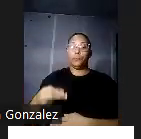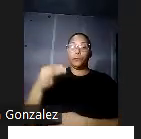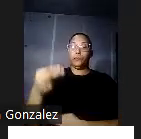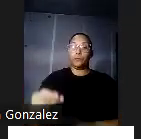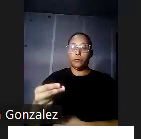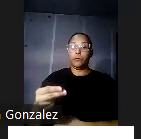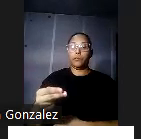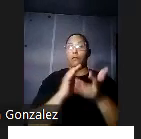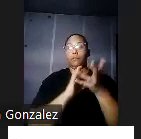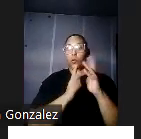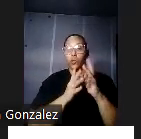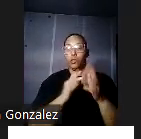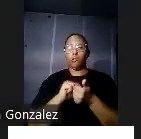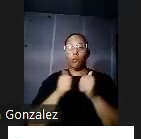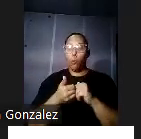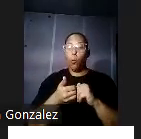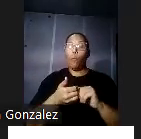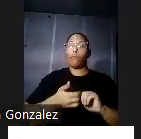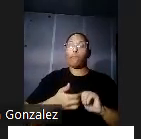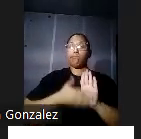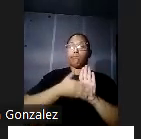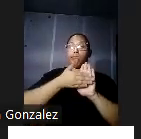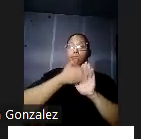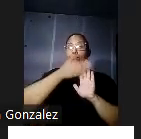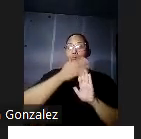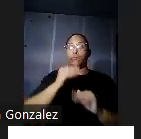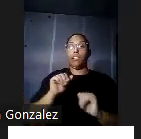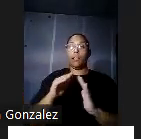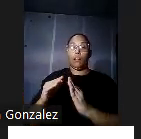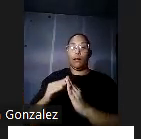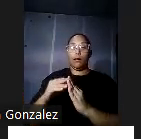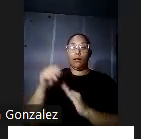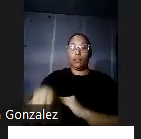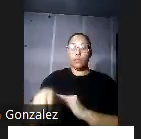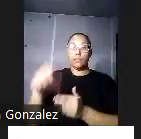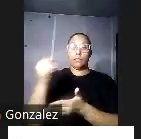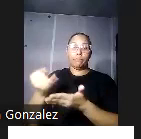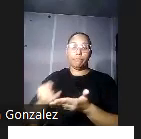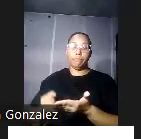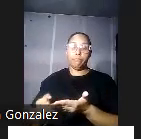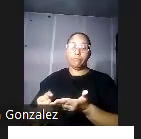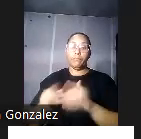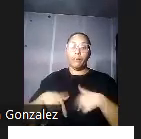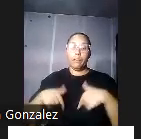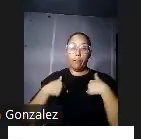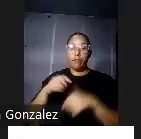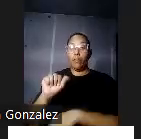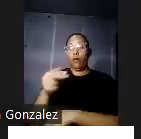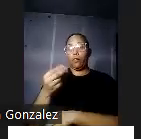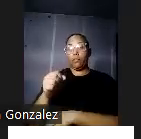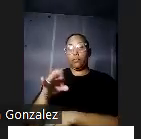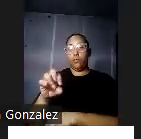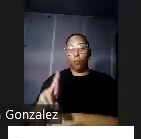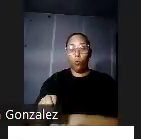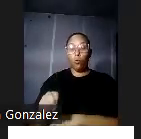condado y cómo se desarrolló que es donde ubica la casa. El diseño de esta casa en la que vivió el doctor Ashford se le atribuye en